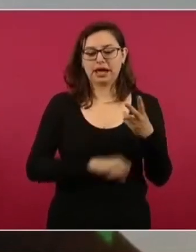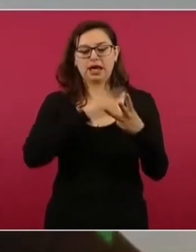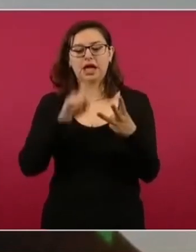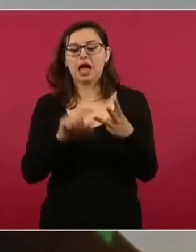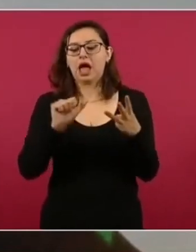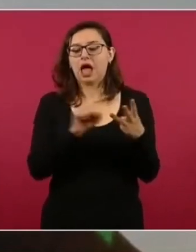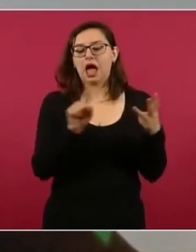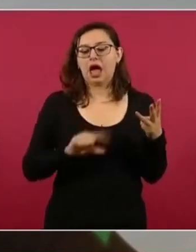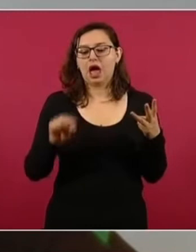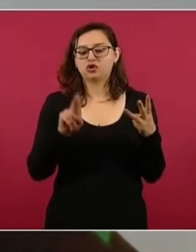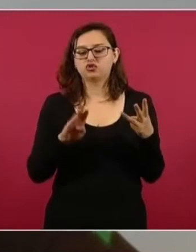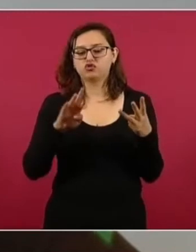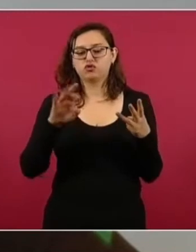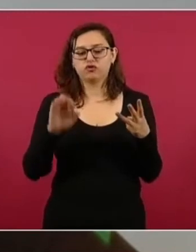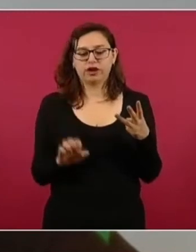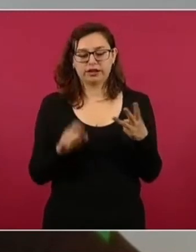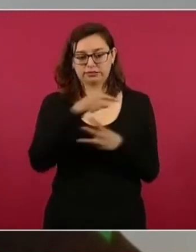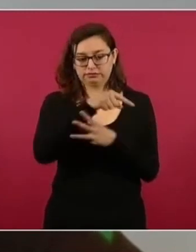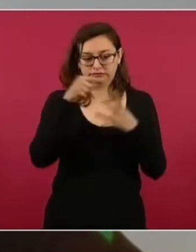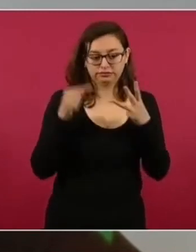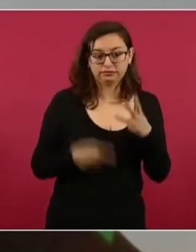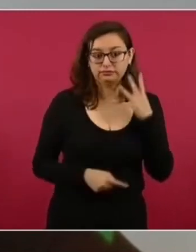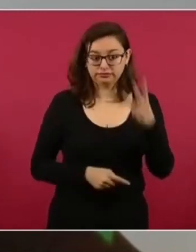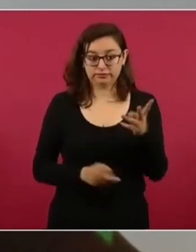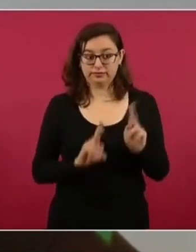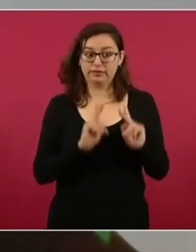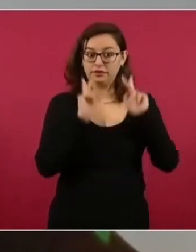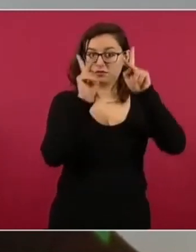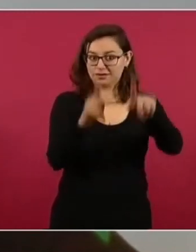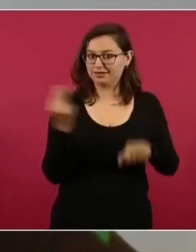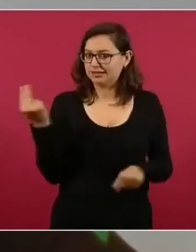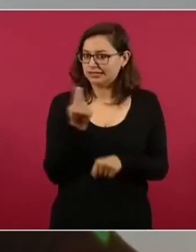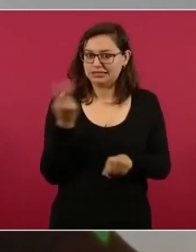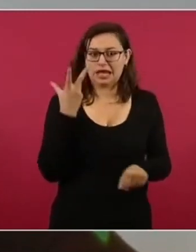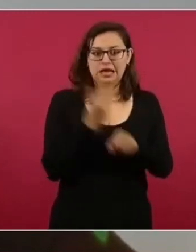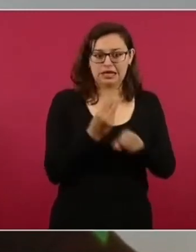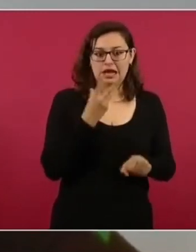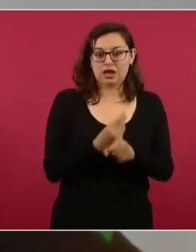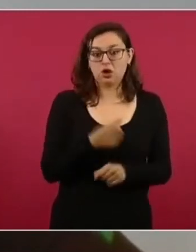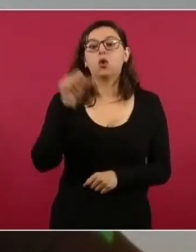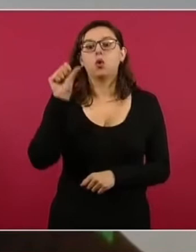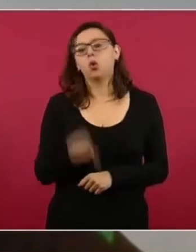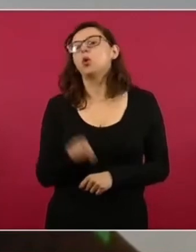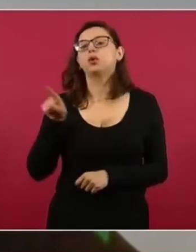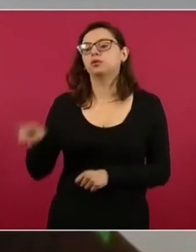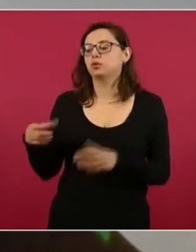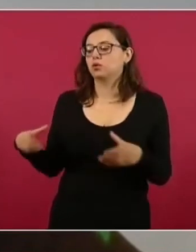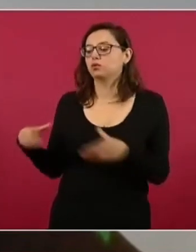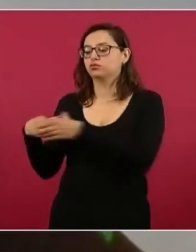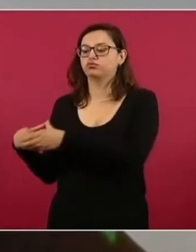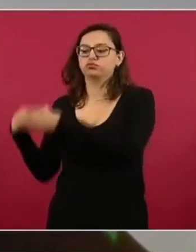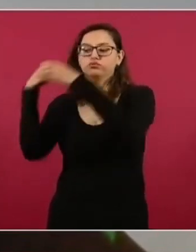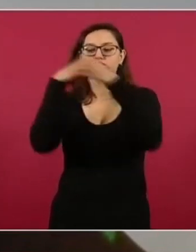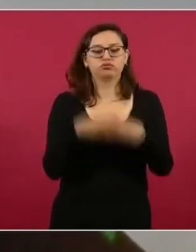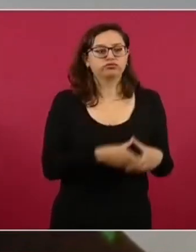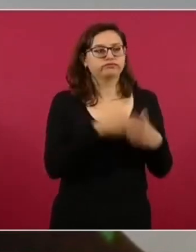Azufre o Chacalapa en Pochutla. Ellos estarán arribando el día de hoy para poder determinar si hay